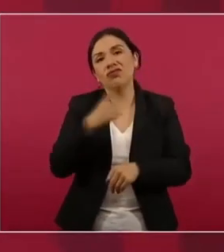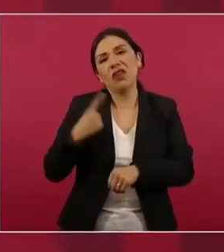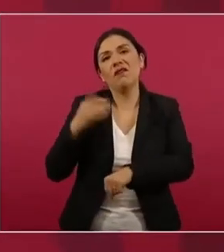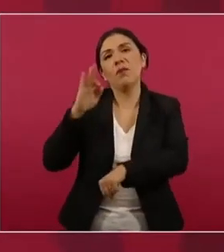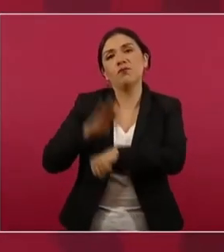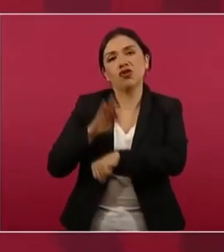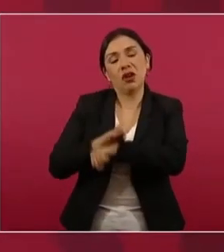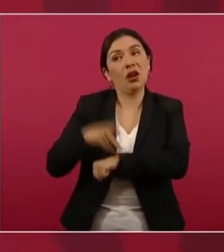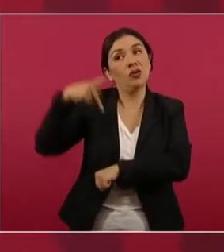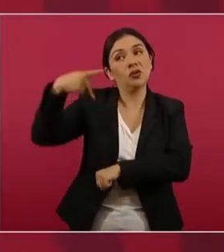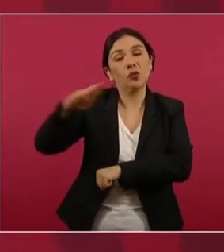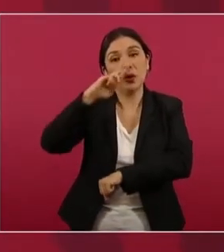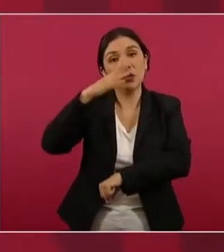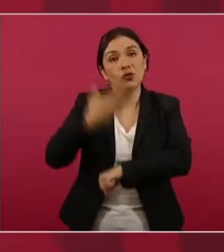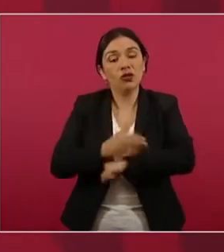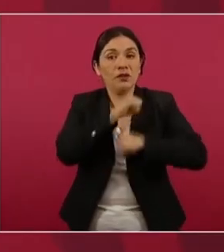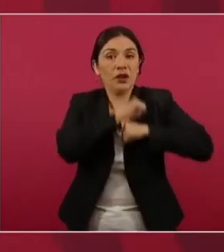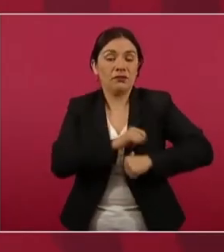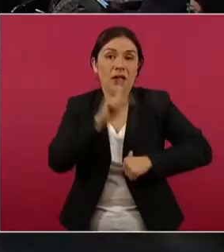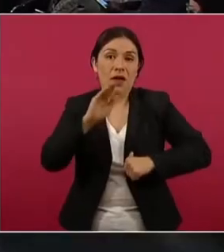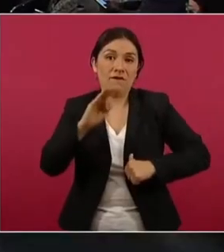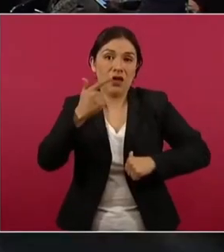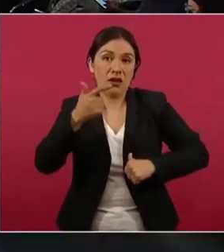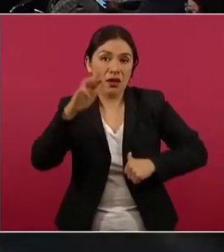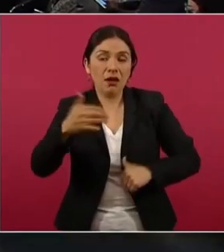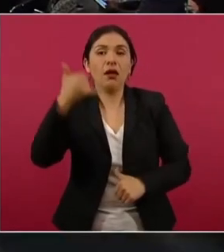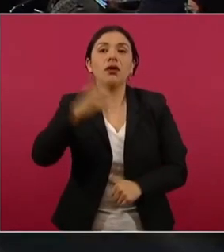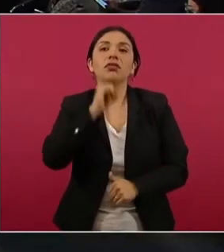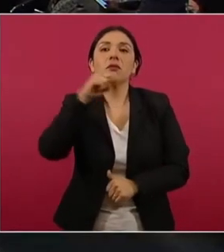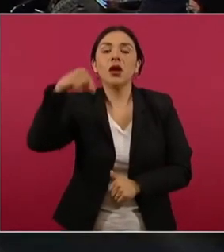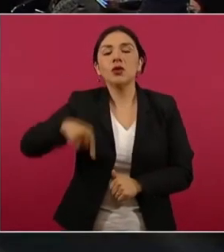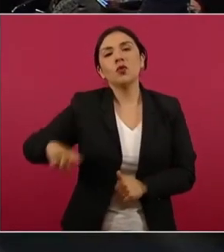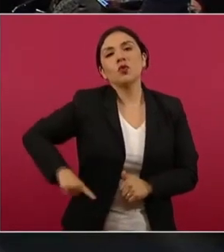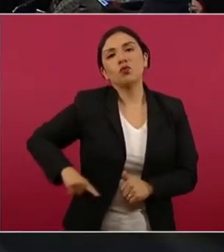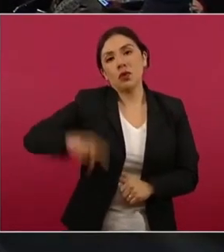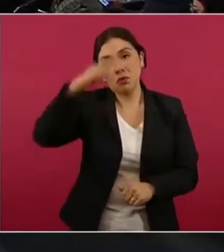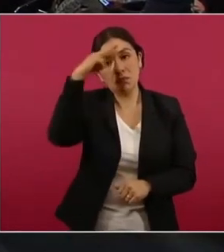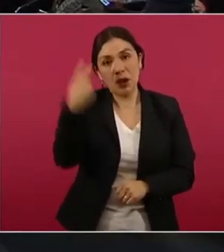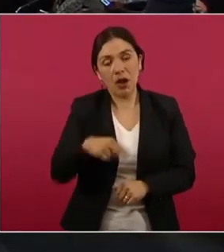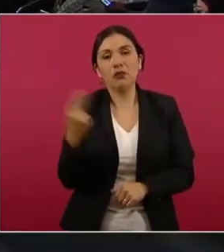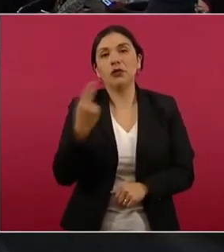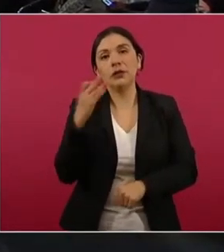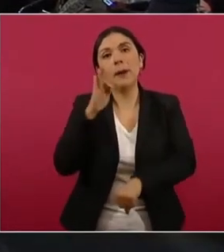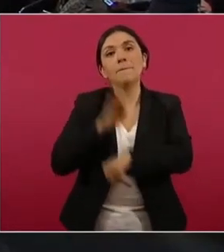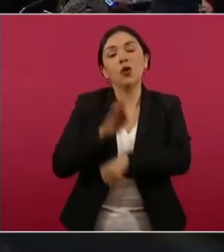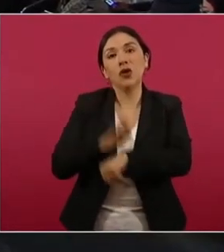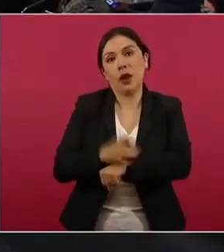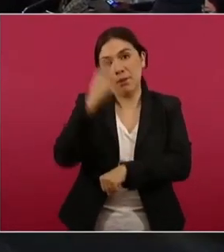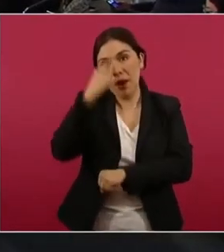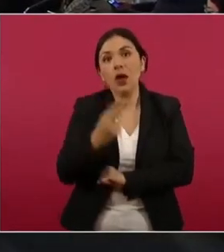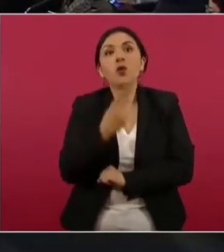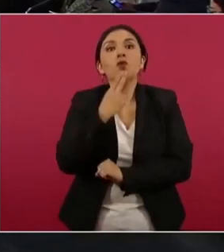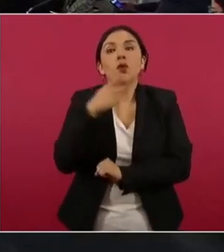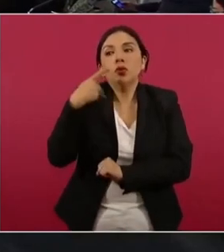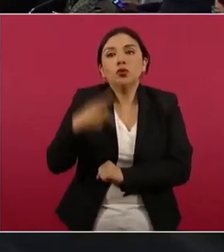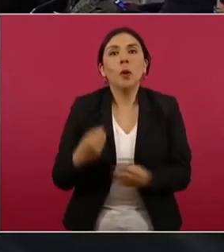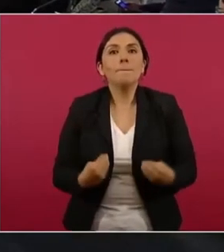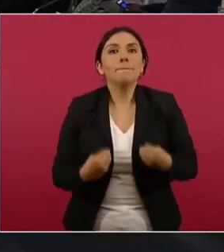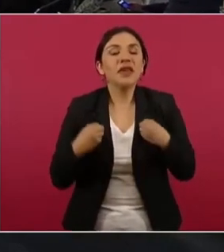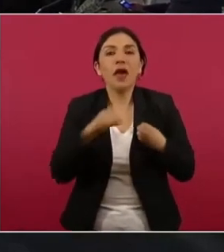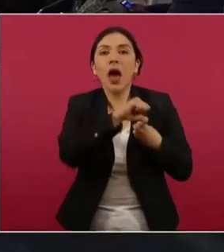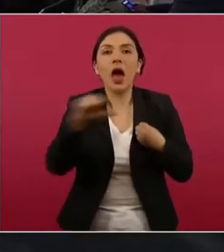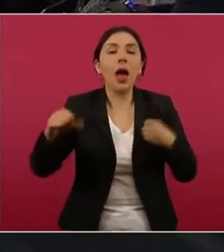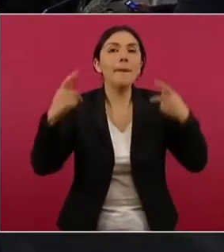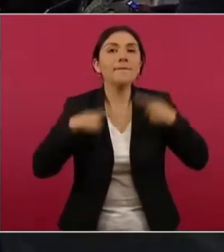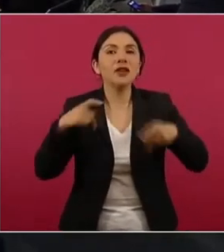la fiscalía y al Estado mexicano, proteger la vida de testigos,